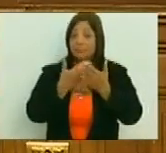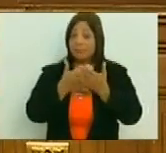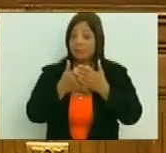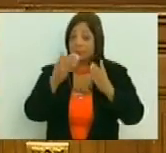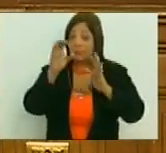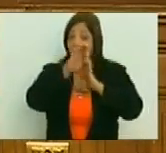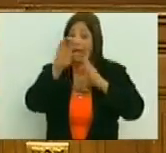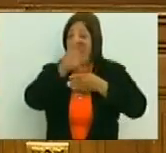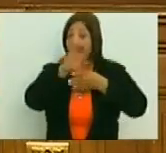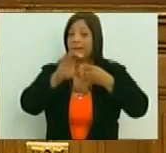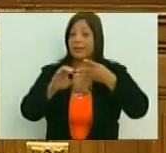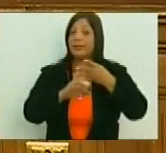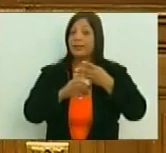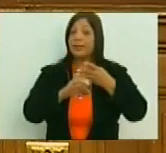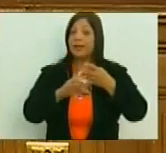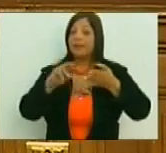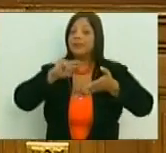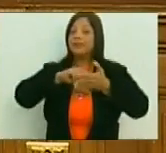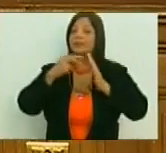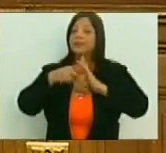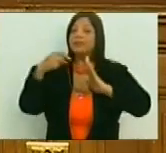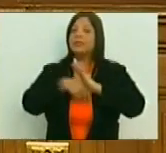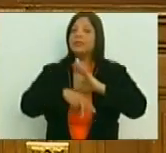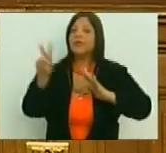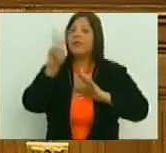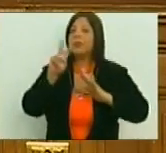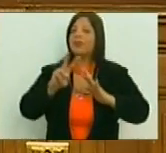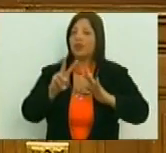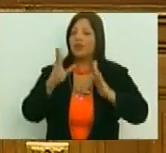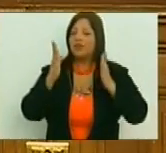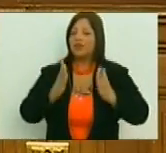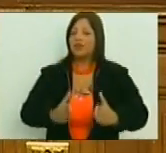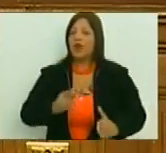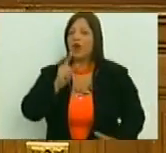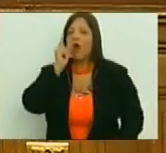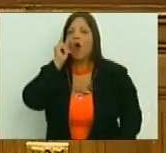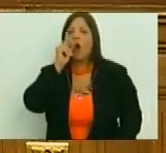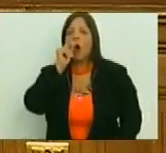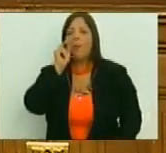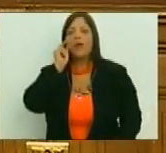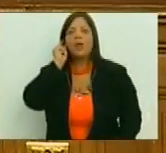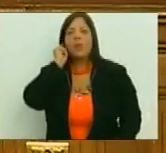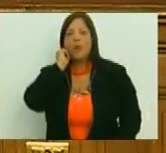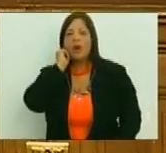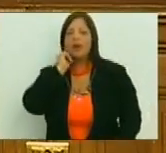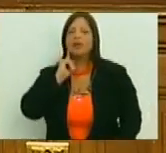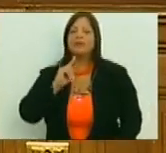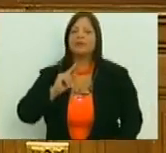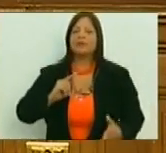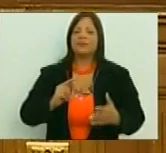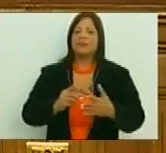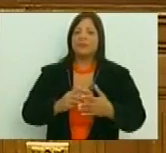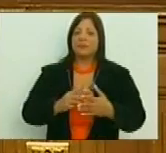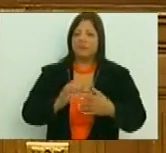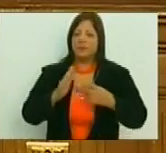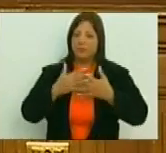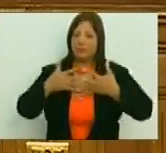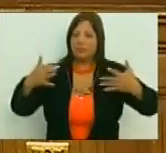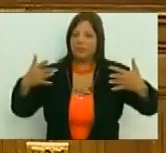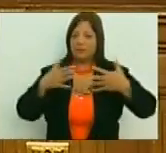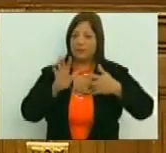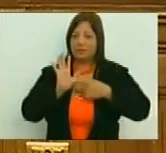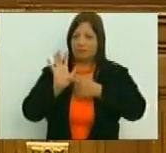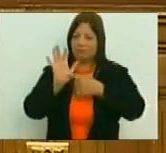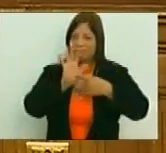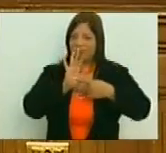caracteriza la esencia del venezolano y su indominiable capacidad